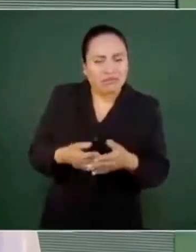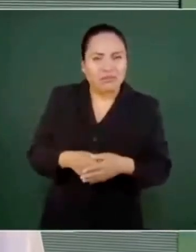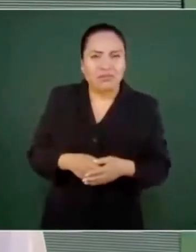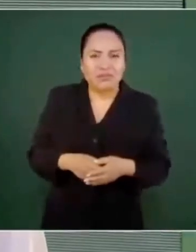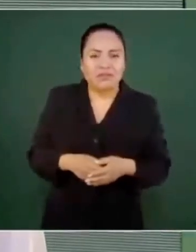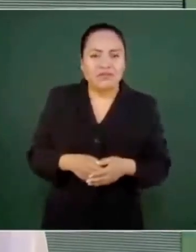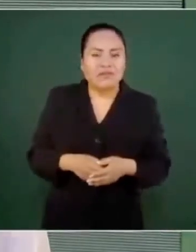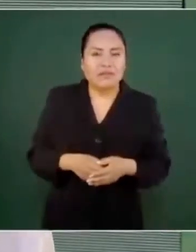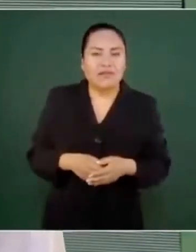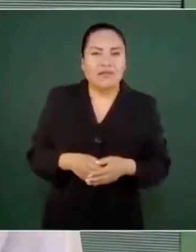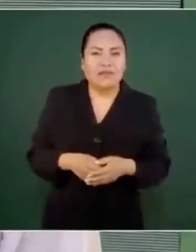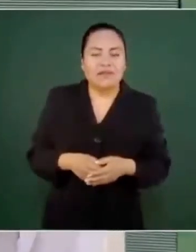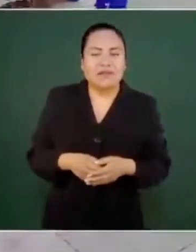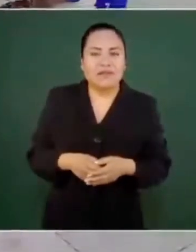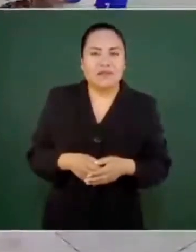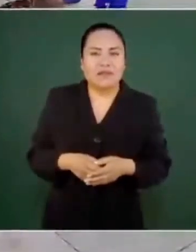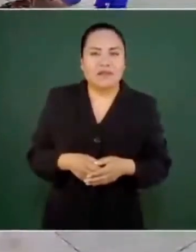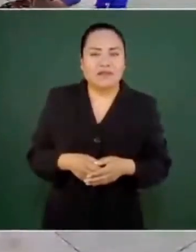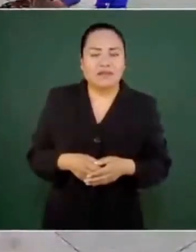Es decir,